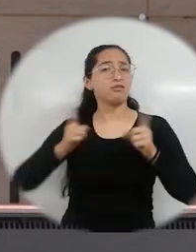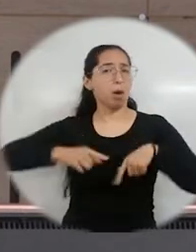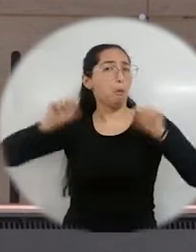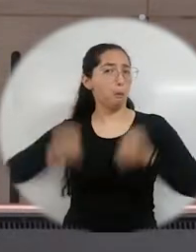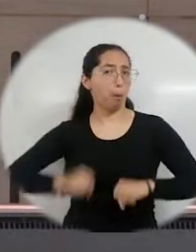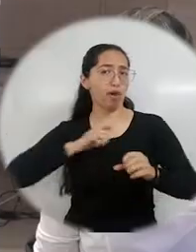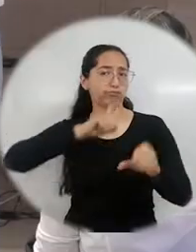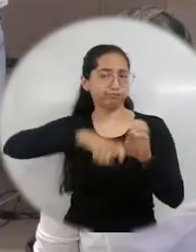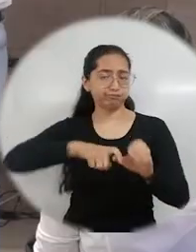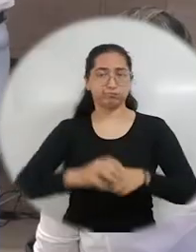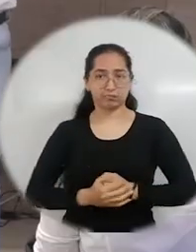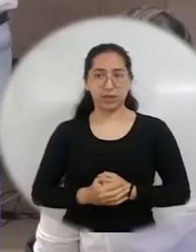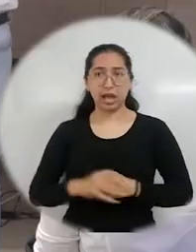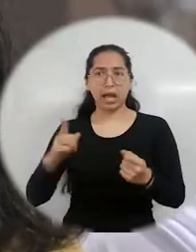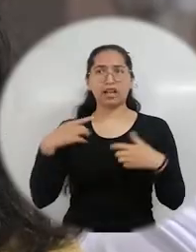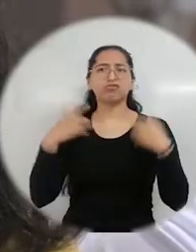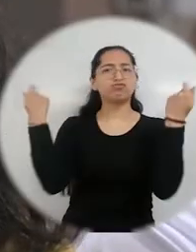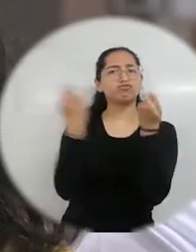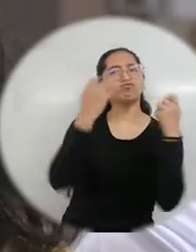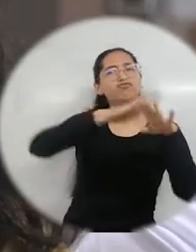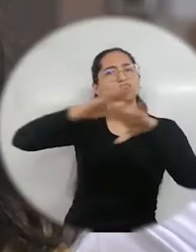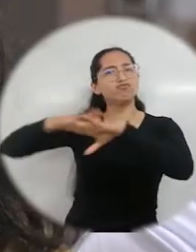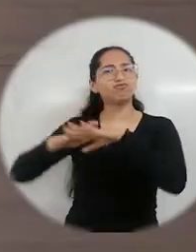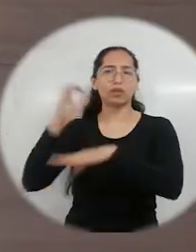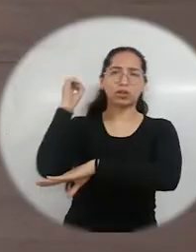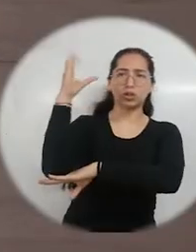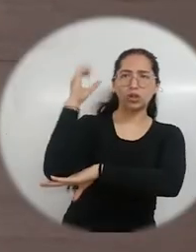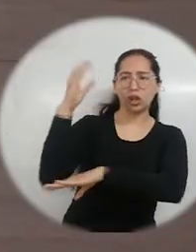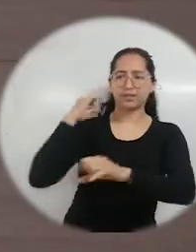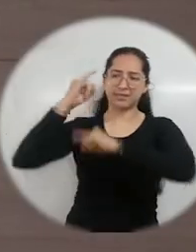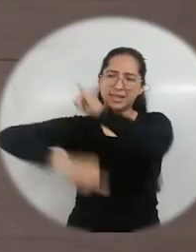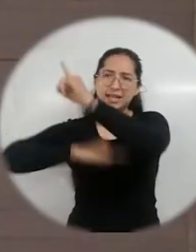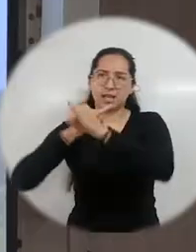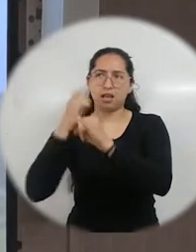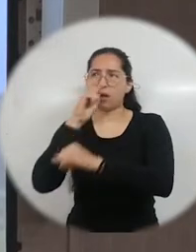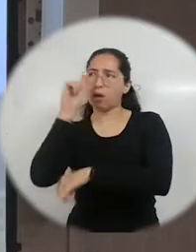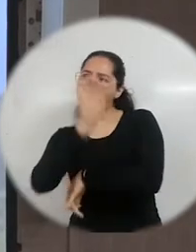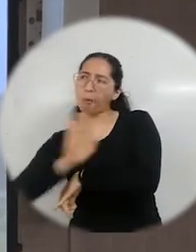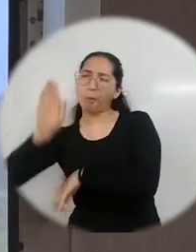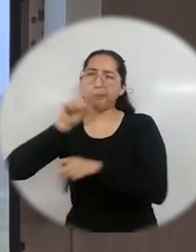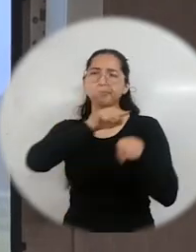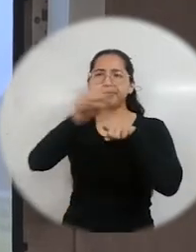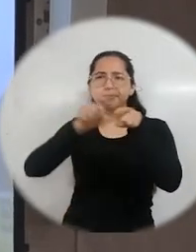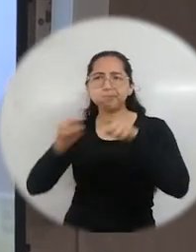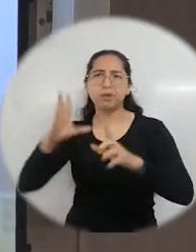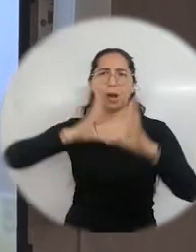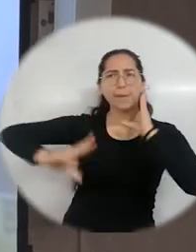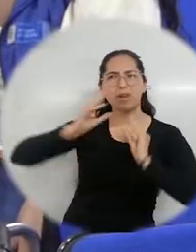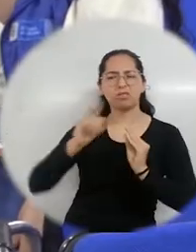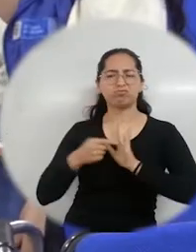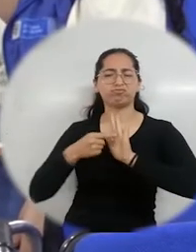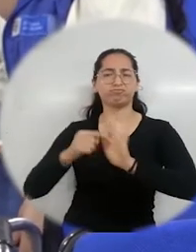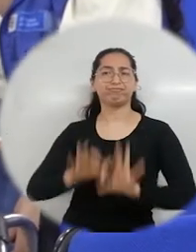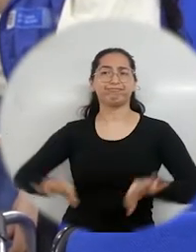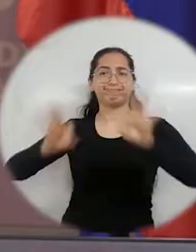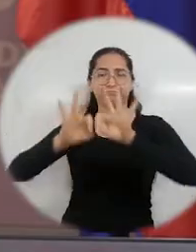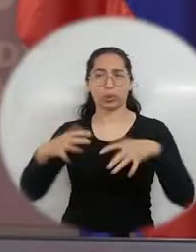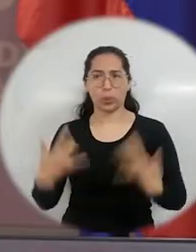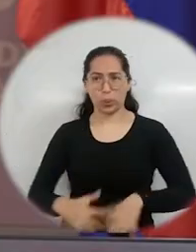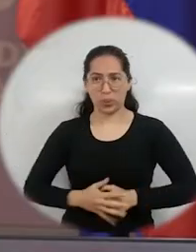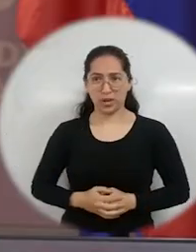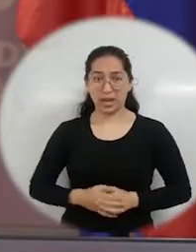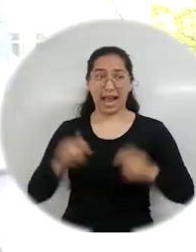y personal. En el evento también se realizaron presentaciones con ponentes nacionales e internacionales y se socializaron experiencias